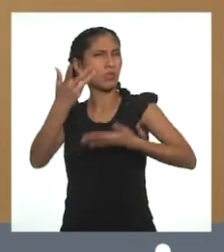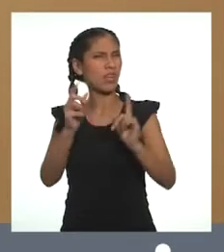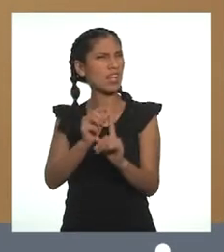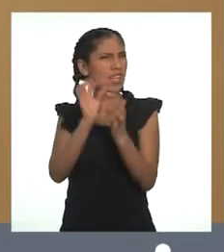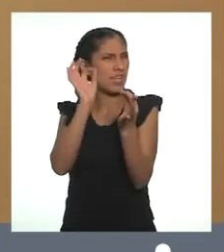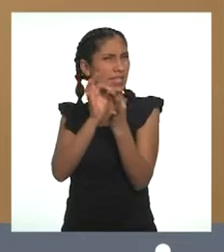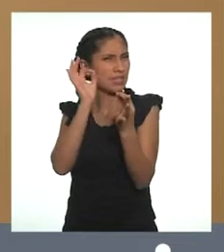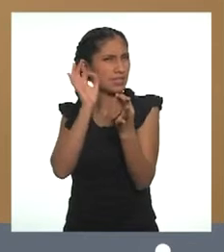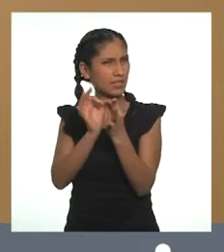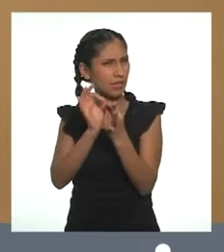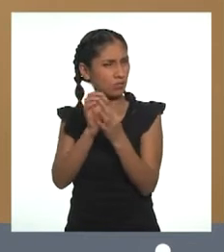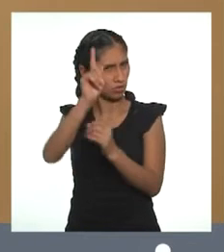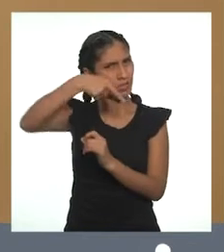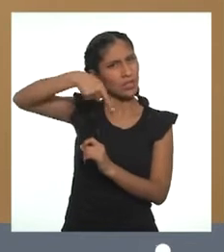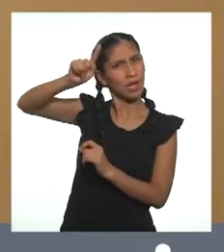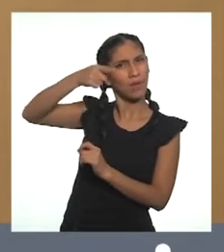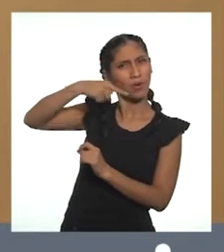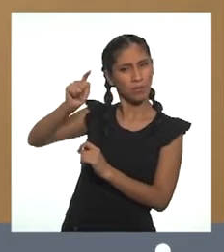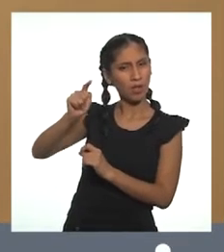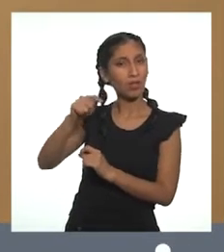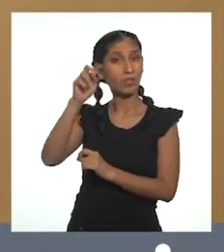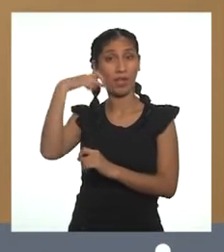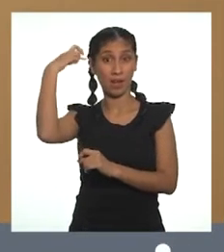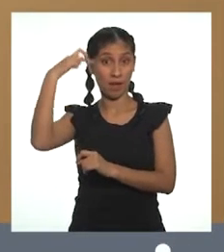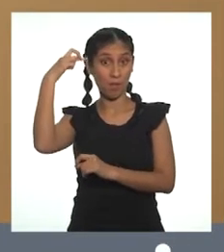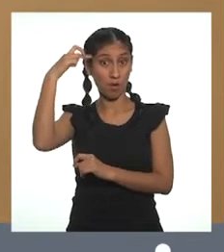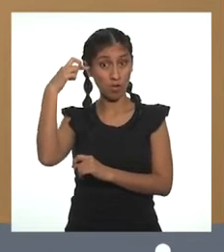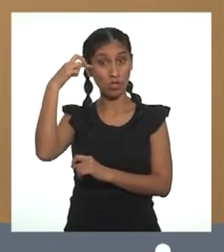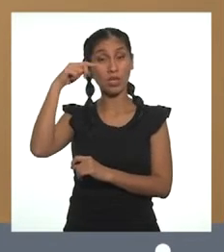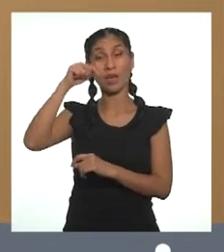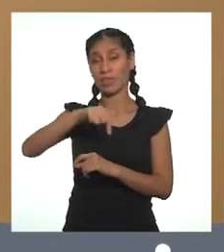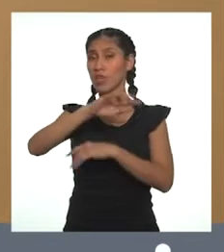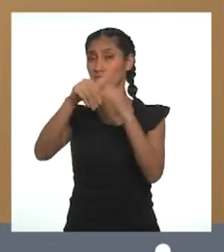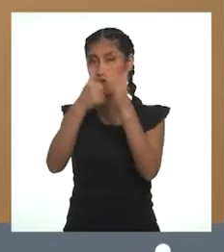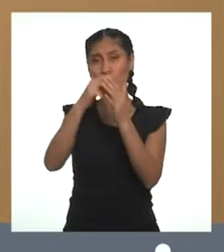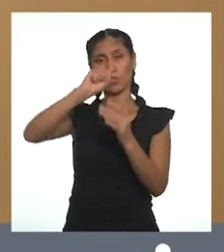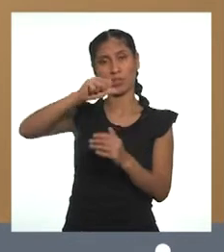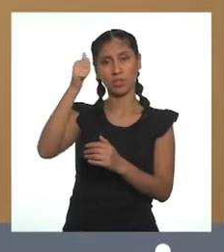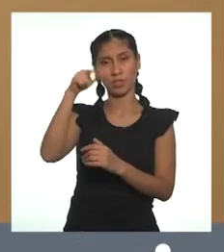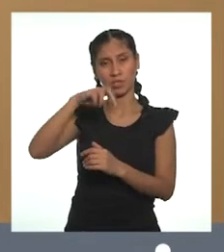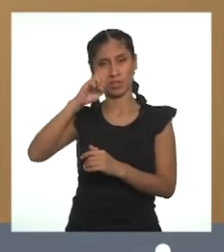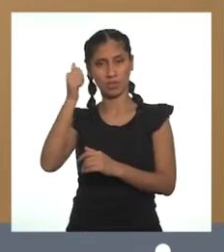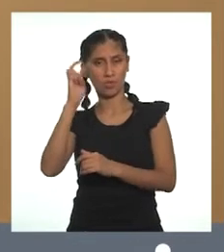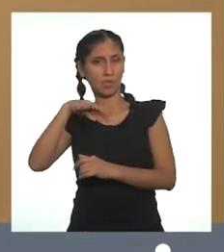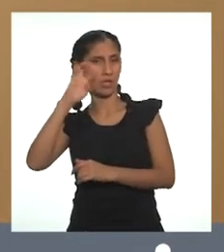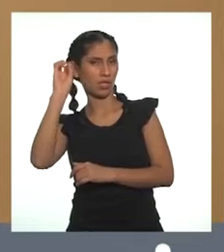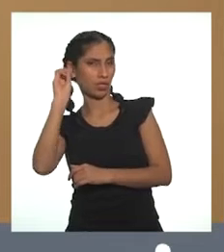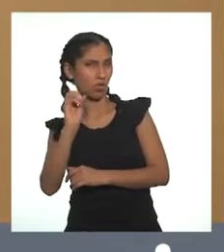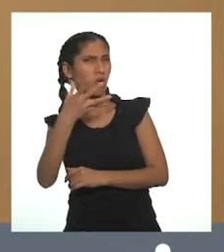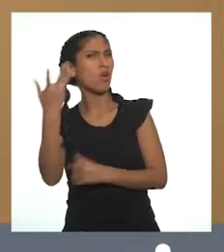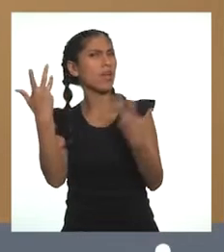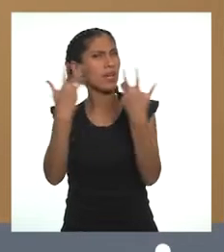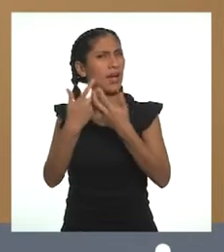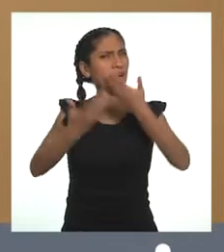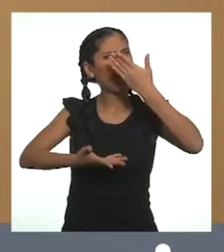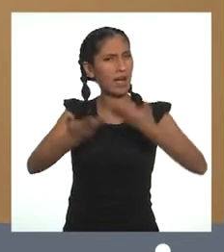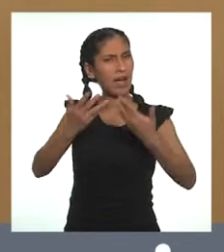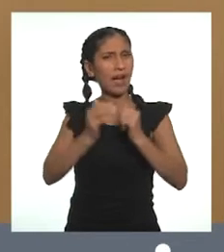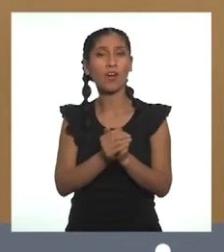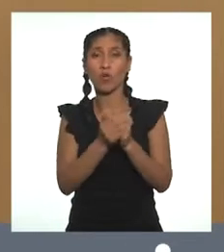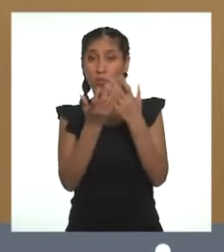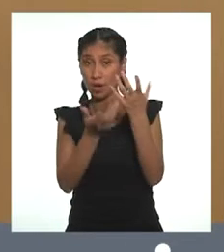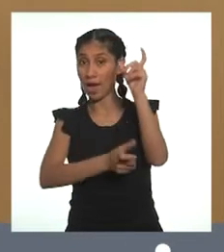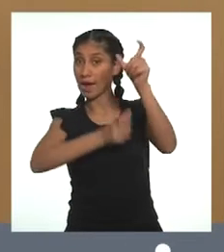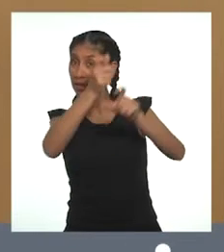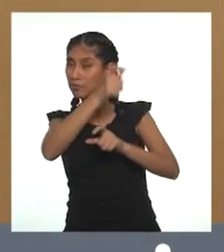objetivos específicos aprobados en la Política Nacional de Saneamiento están referidos a